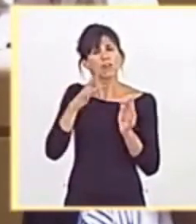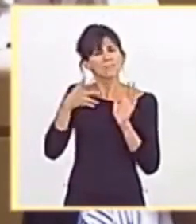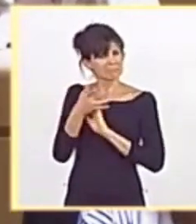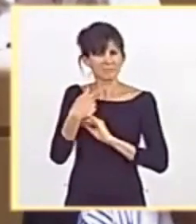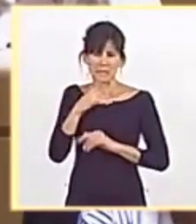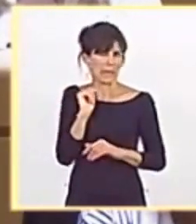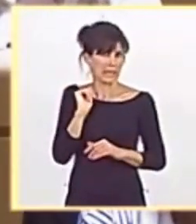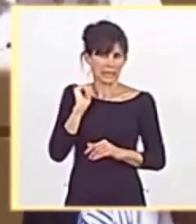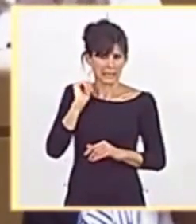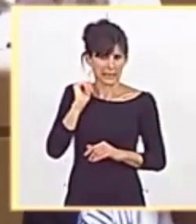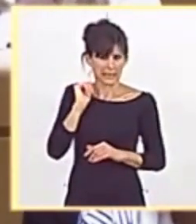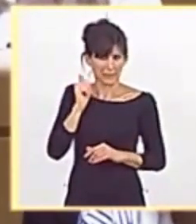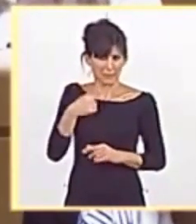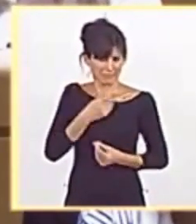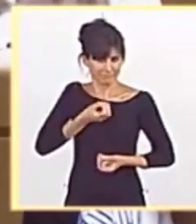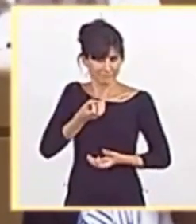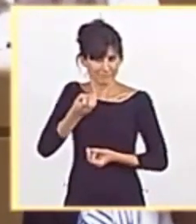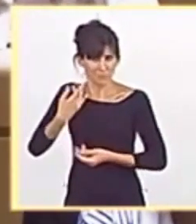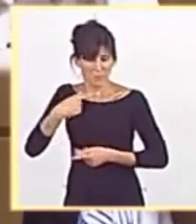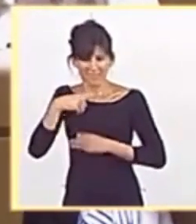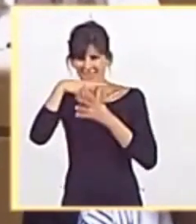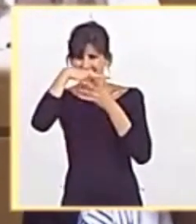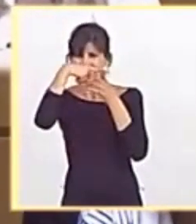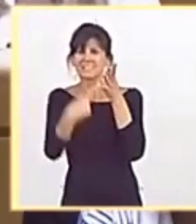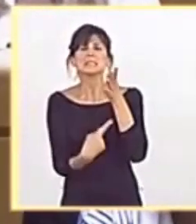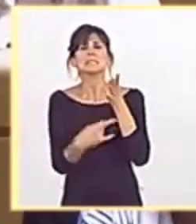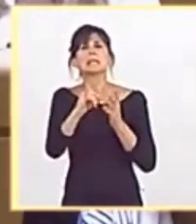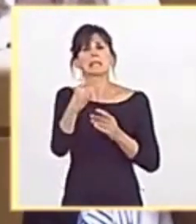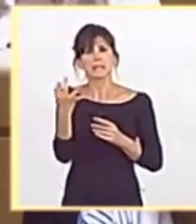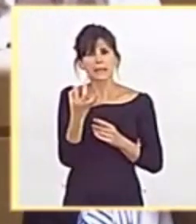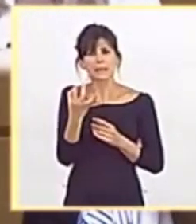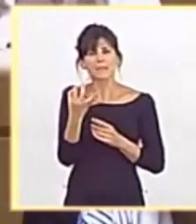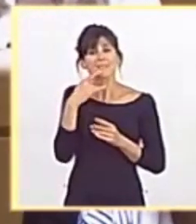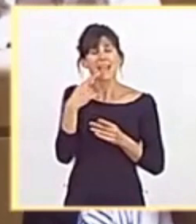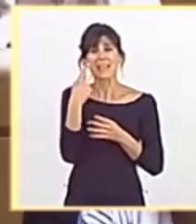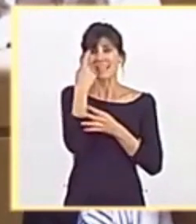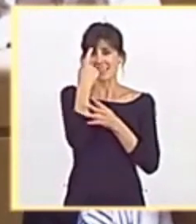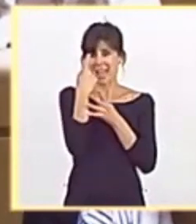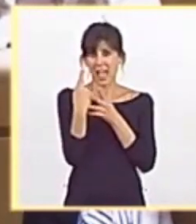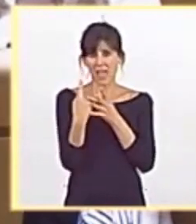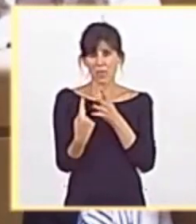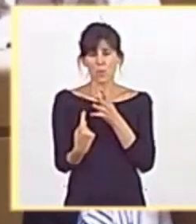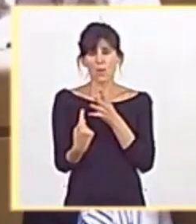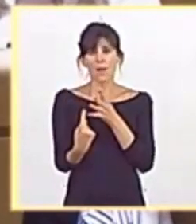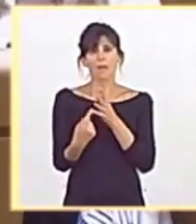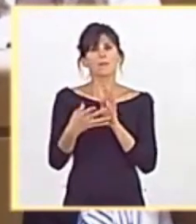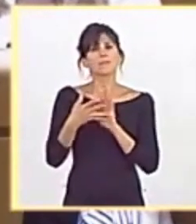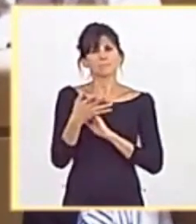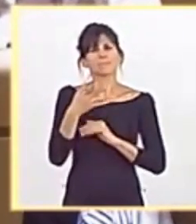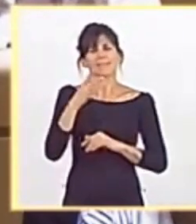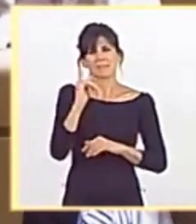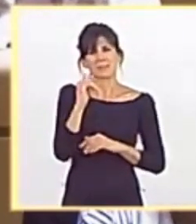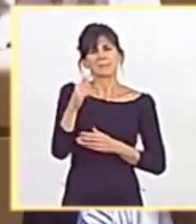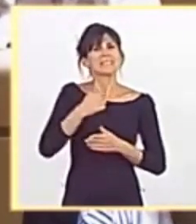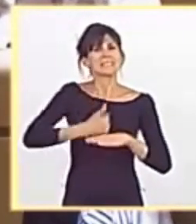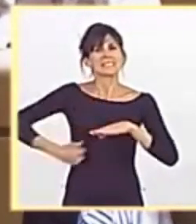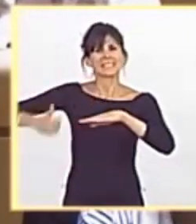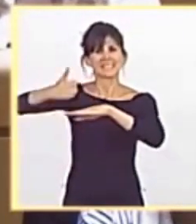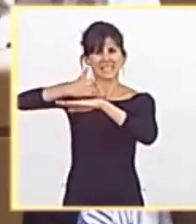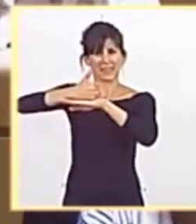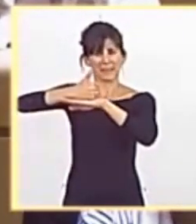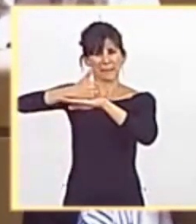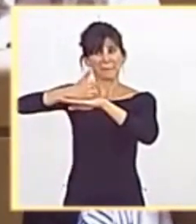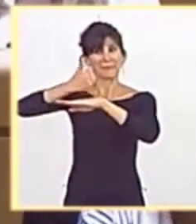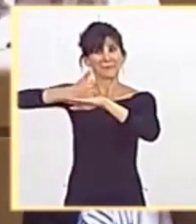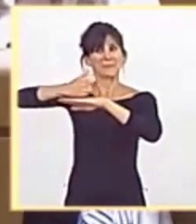tiempo. ¿Sabe qué tienen estas ciudades? En cada una de estas ciudades hay una sede del Partido